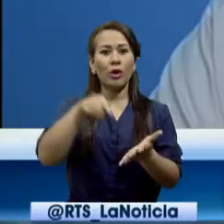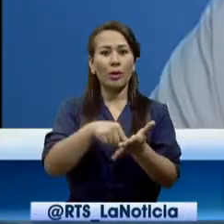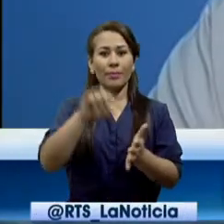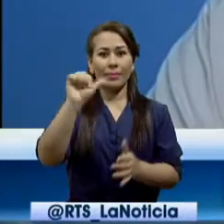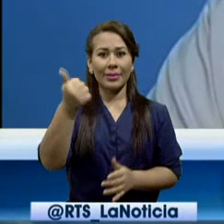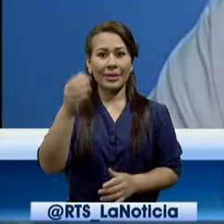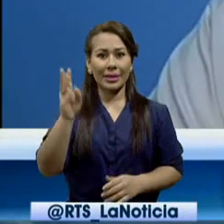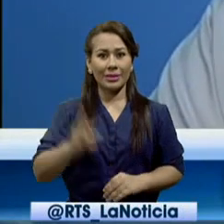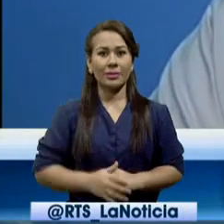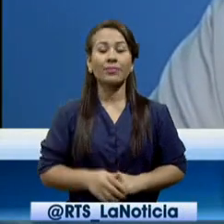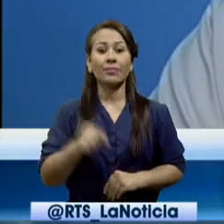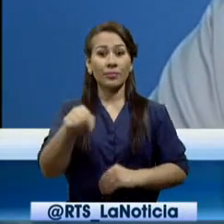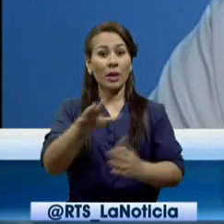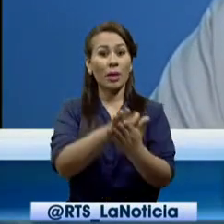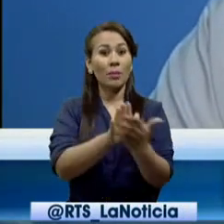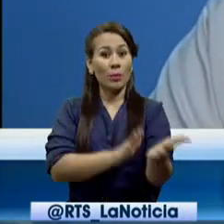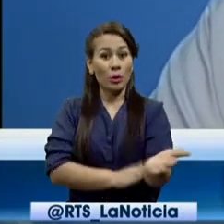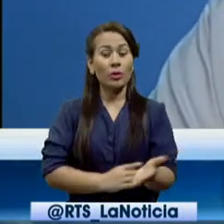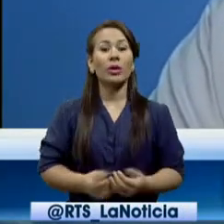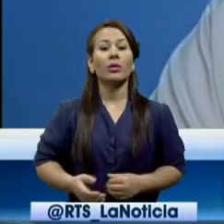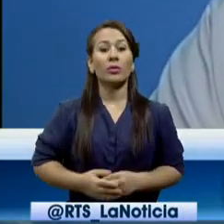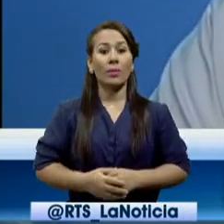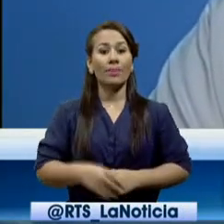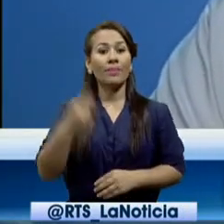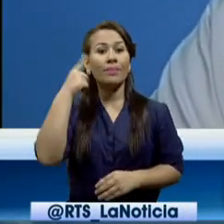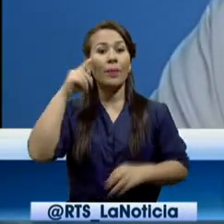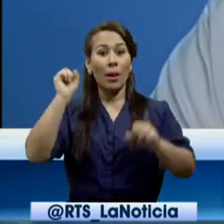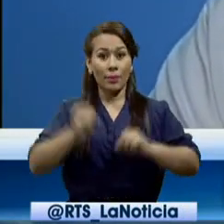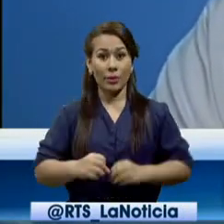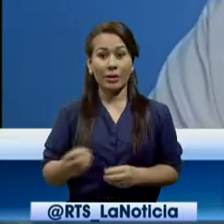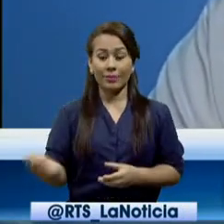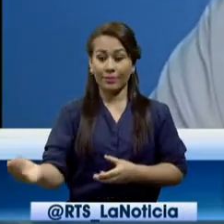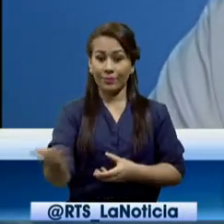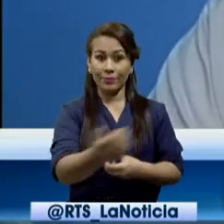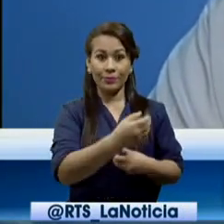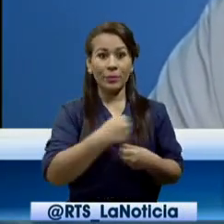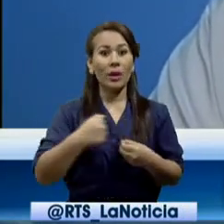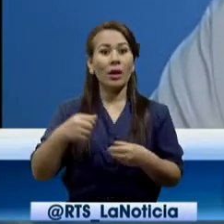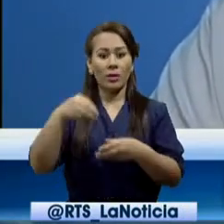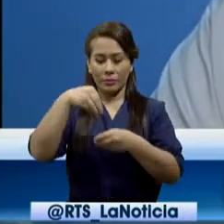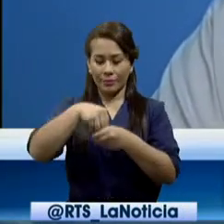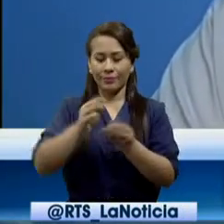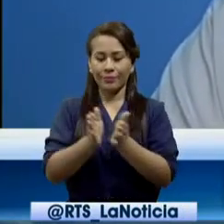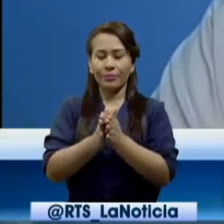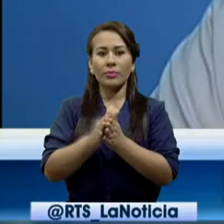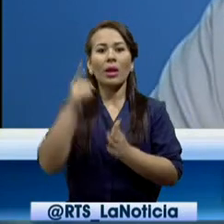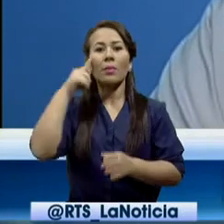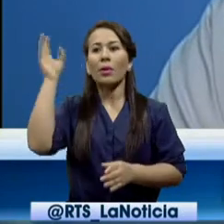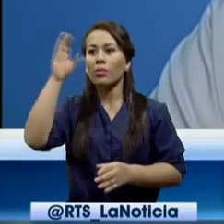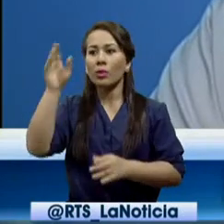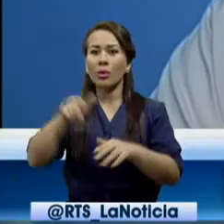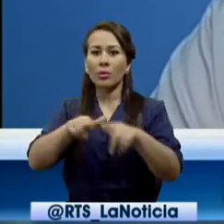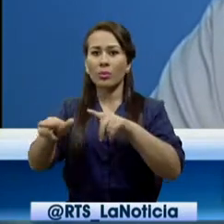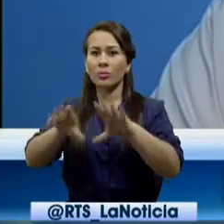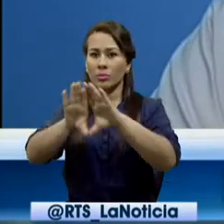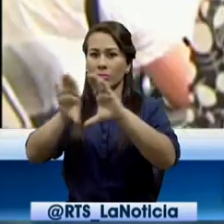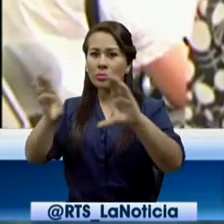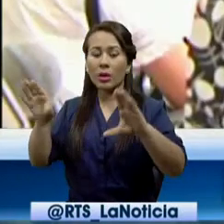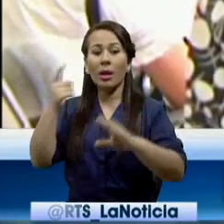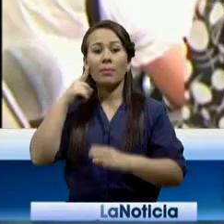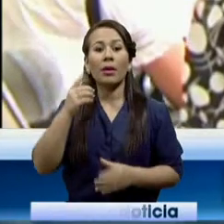quizá más ambicioso es justamente poder establecer un centro de rehabilitación para personas con adicciones.